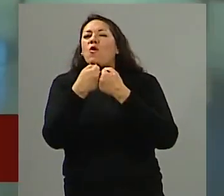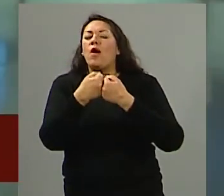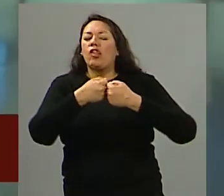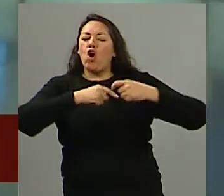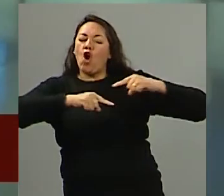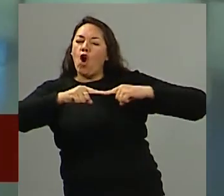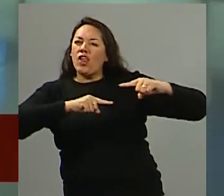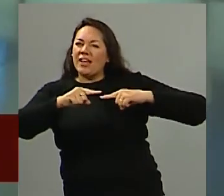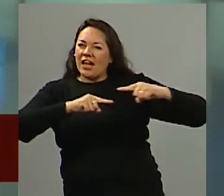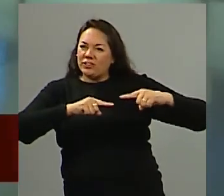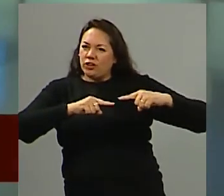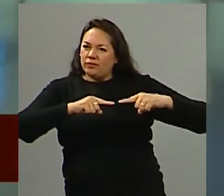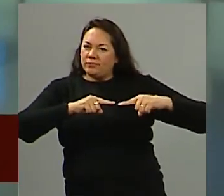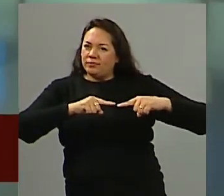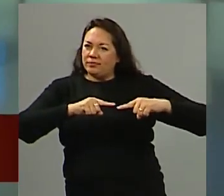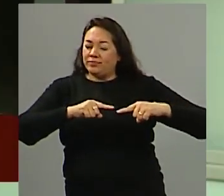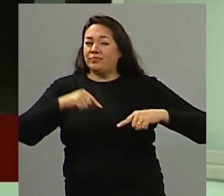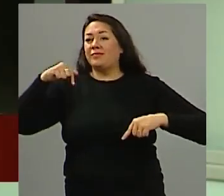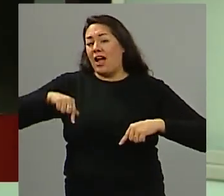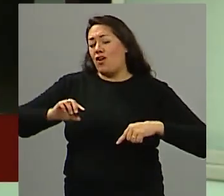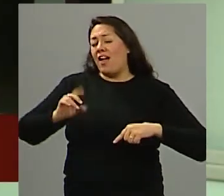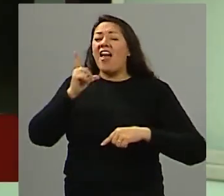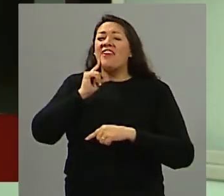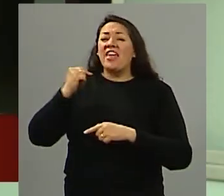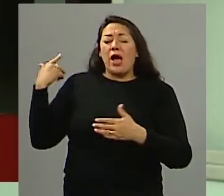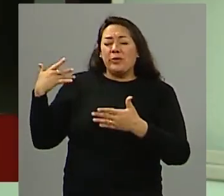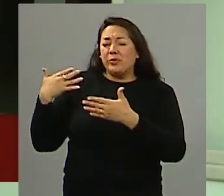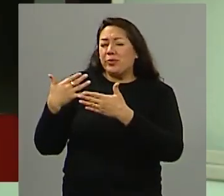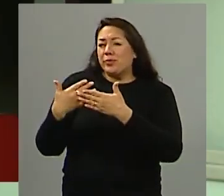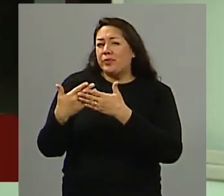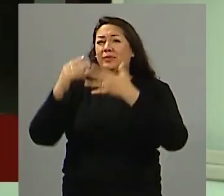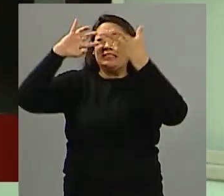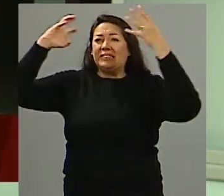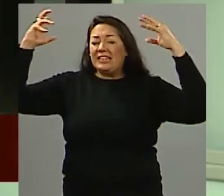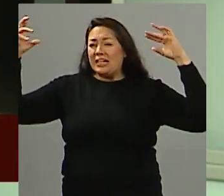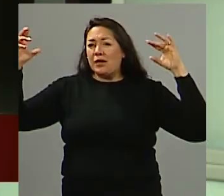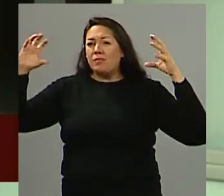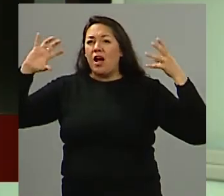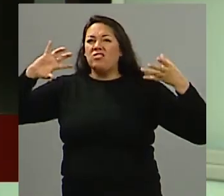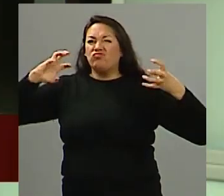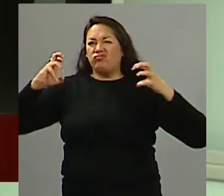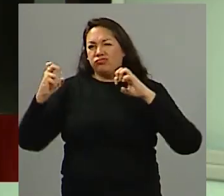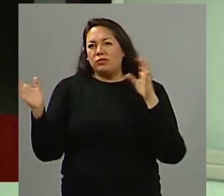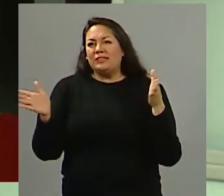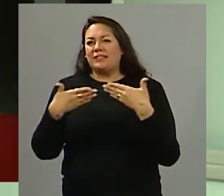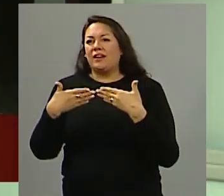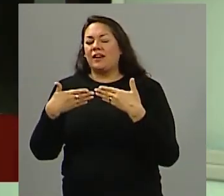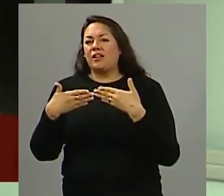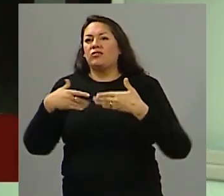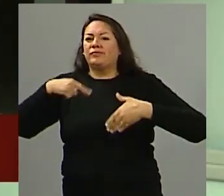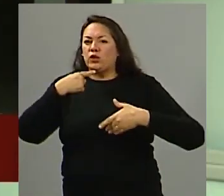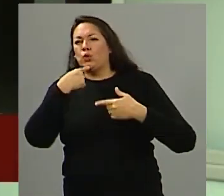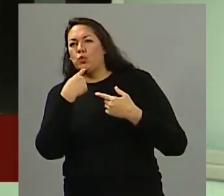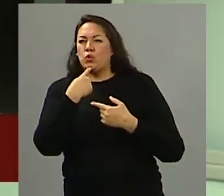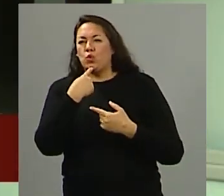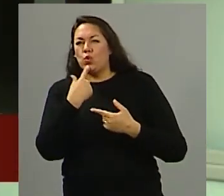esto de varios días en los cuales el paso está cerrado porque las inclemencias están del lado argentino y del lado chileno bueno hubo muchos cuestionamientos